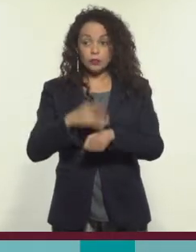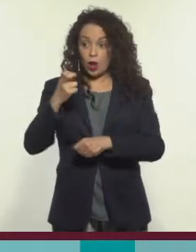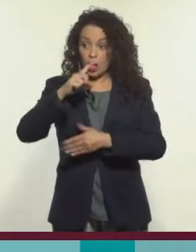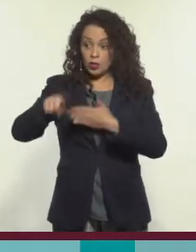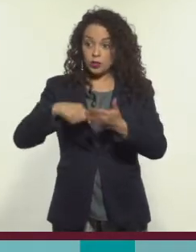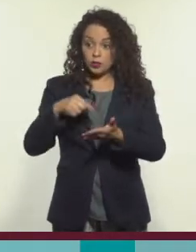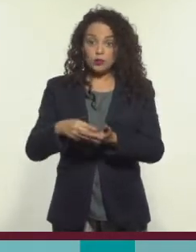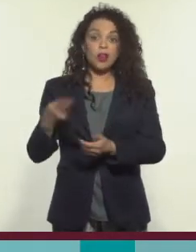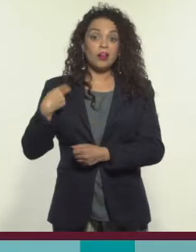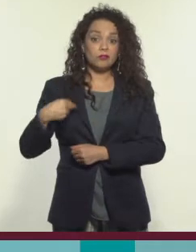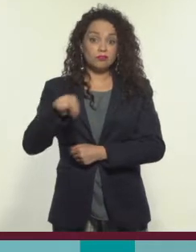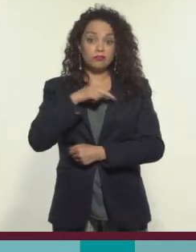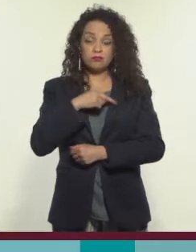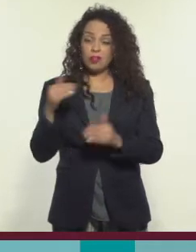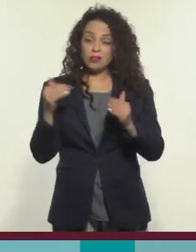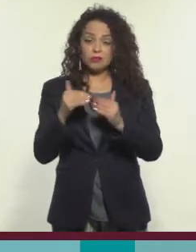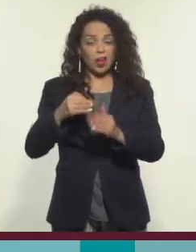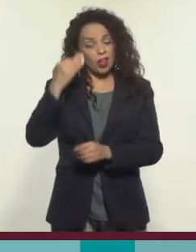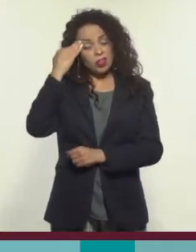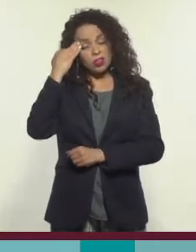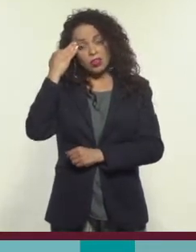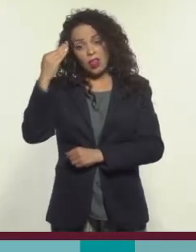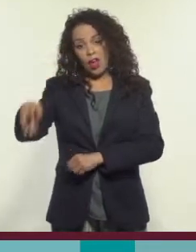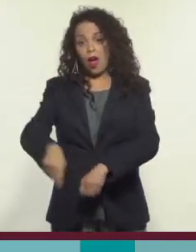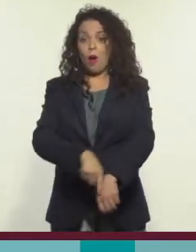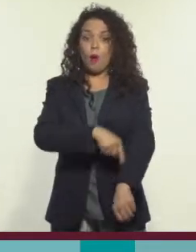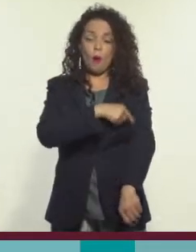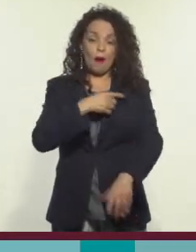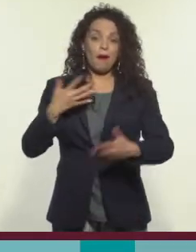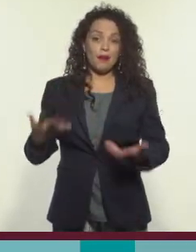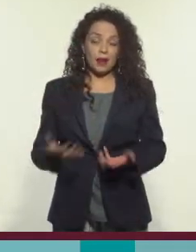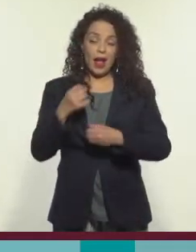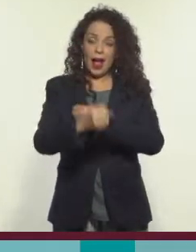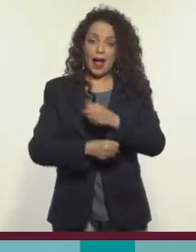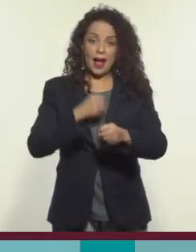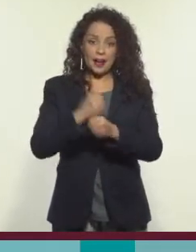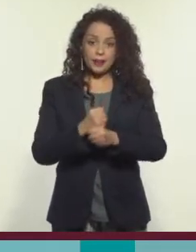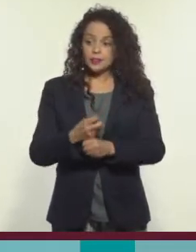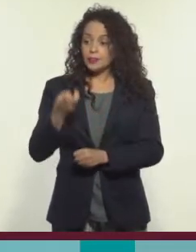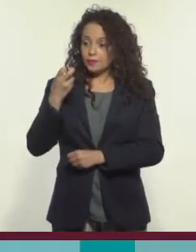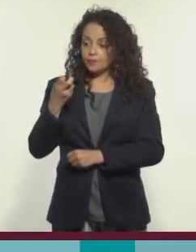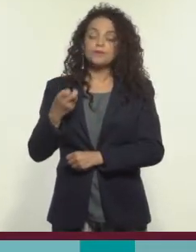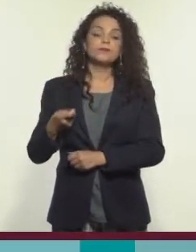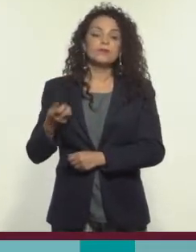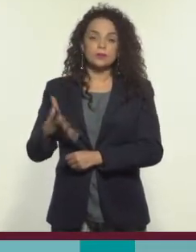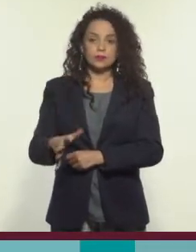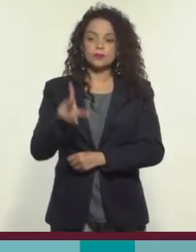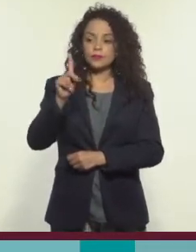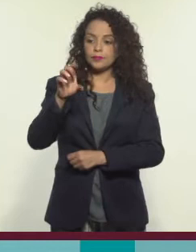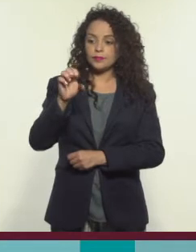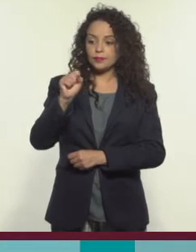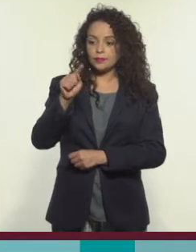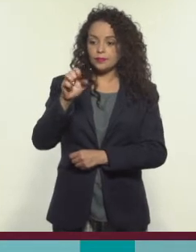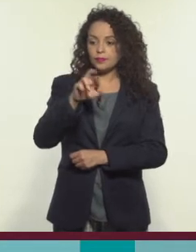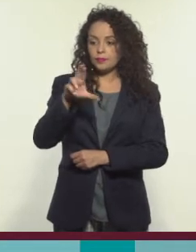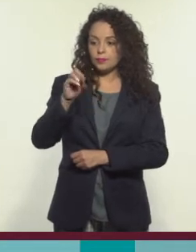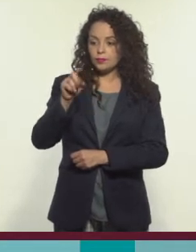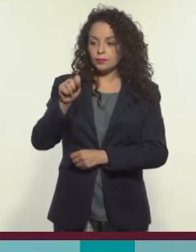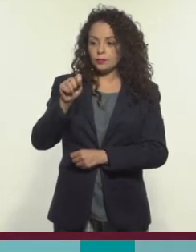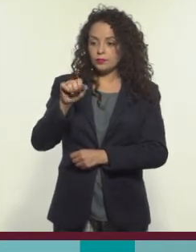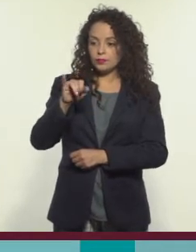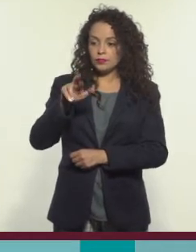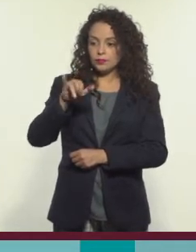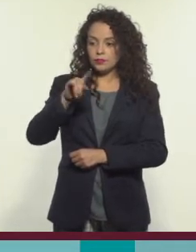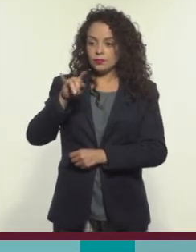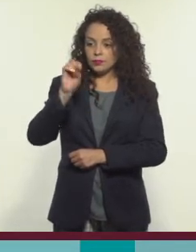llegamos era nuestro hogar por un largo tiempo. Al proceso opuesto se le conoce como desterritorialización, que es cuando